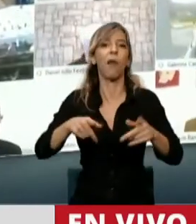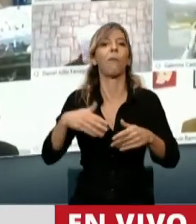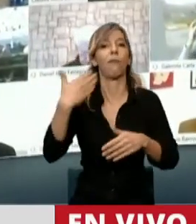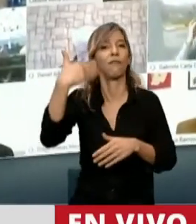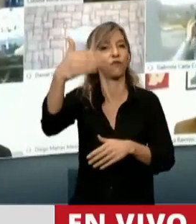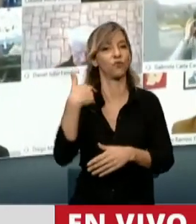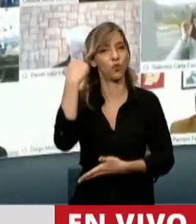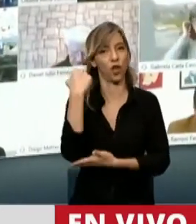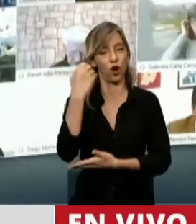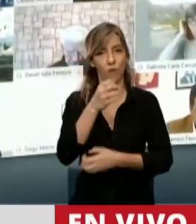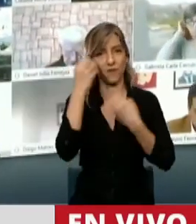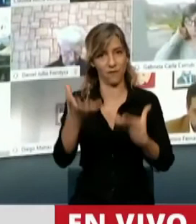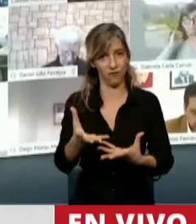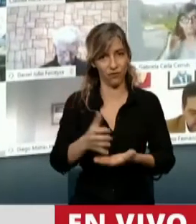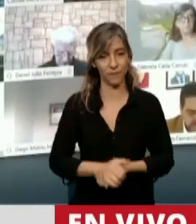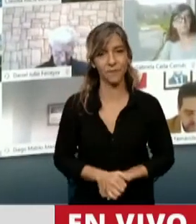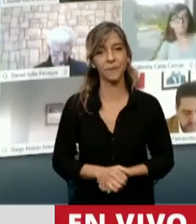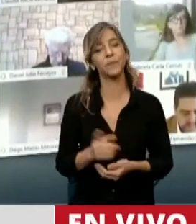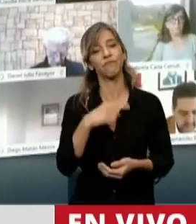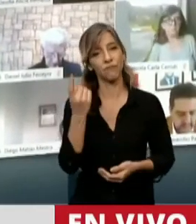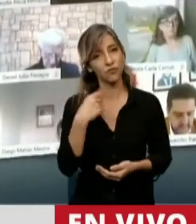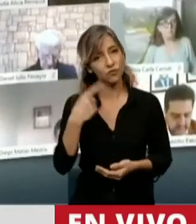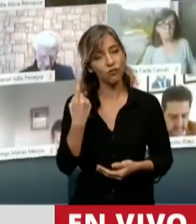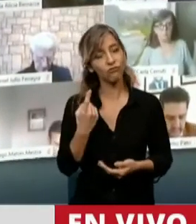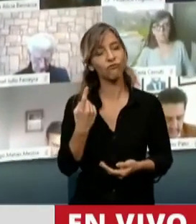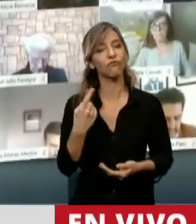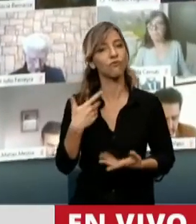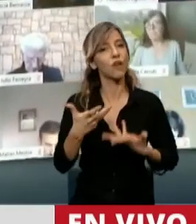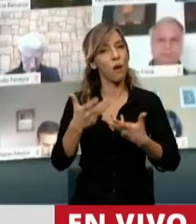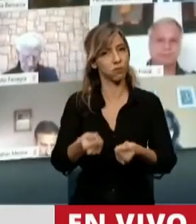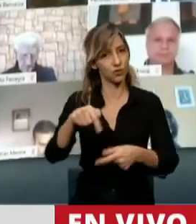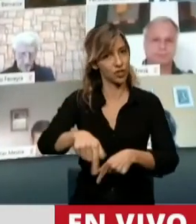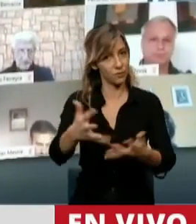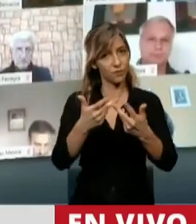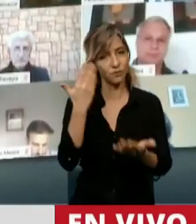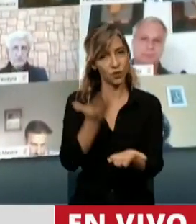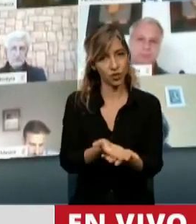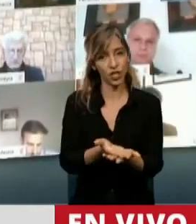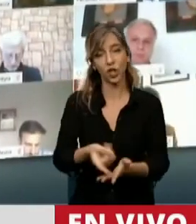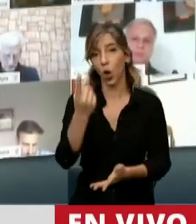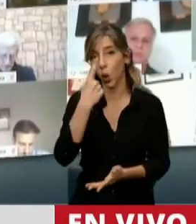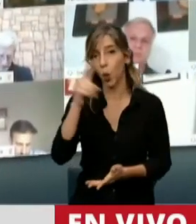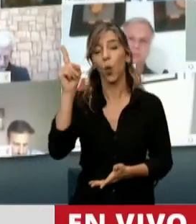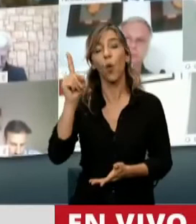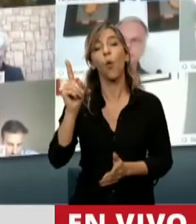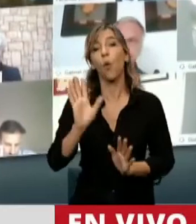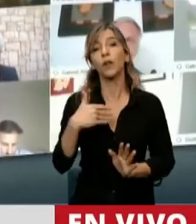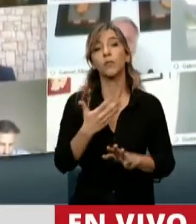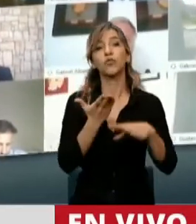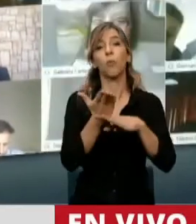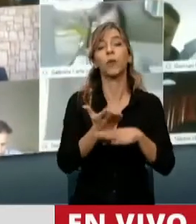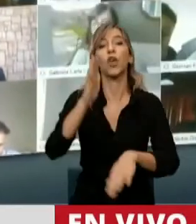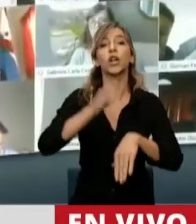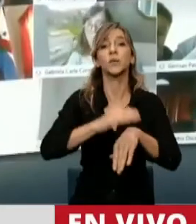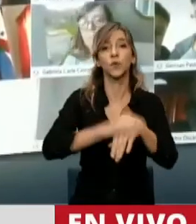señor presidente, vamos a acompañar, favorablemente este proyecto de moratoria. Y por último, apelo a la responsabilidad social